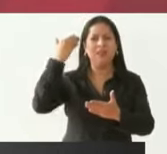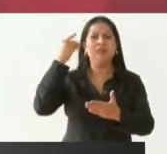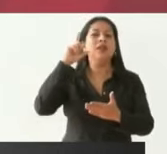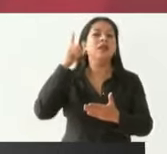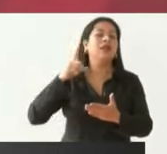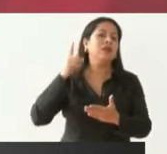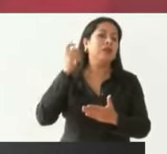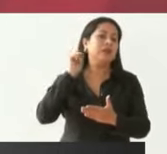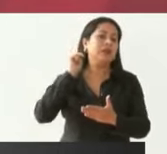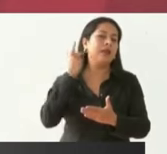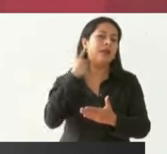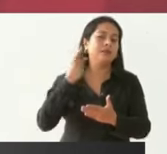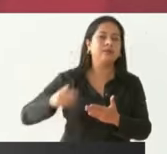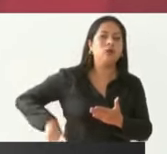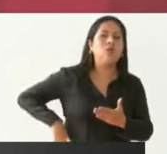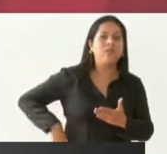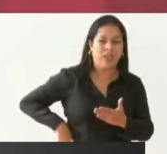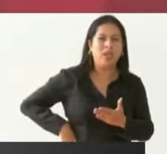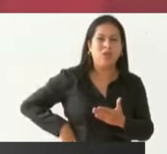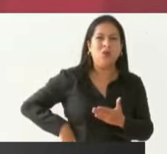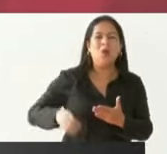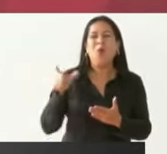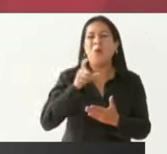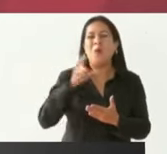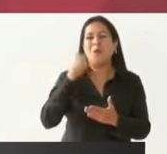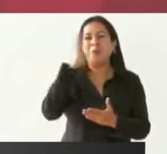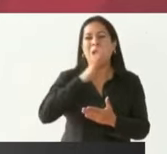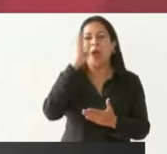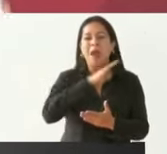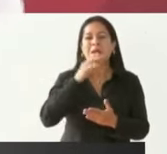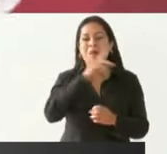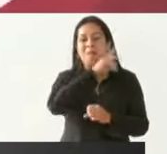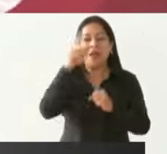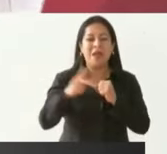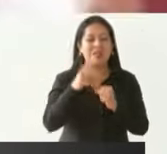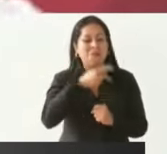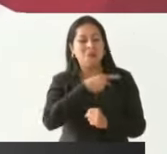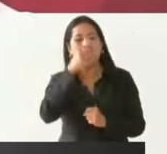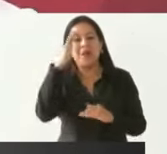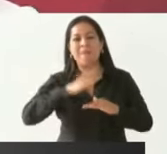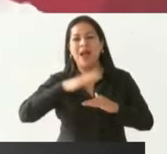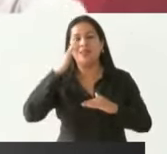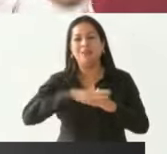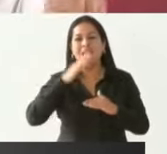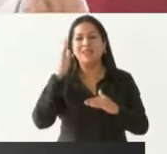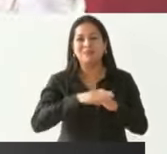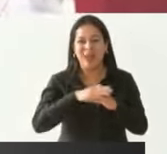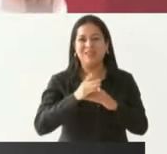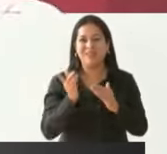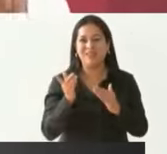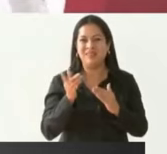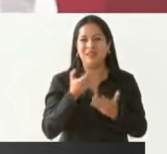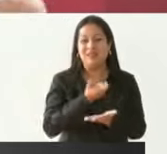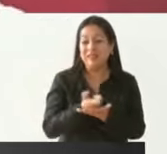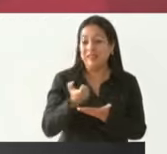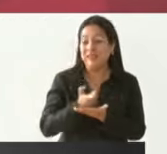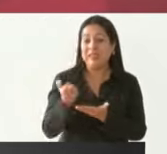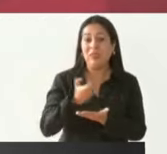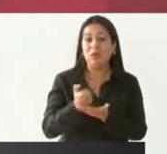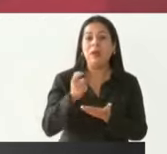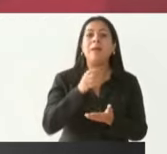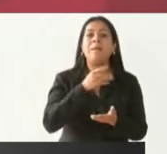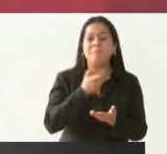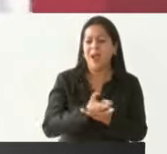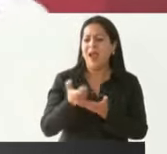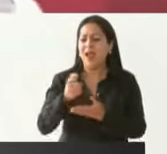durante todo el periodo de saqueo y de corrupción, se deterioró el poder adquisitivo del salario.